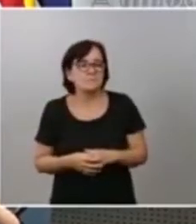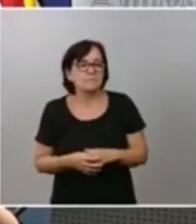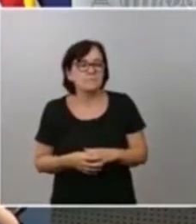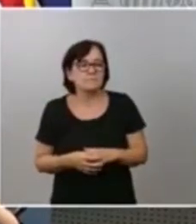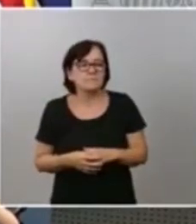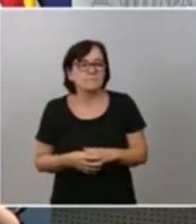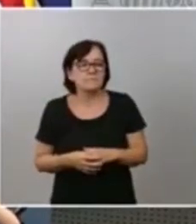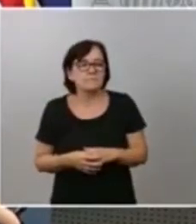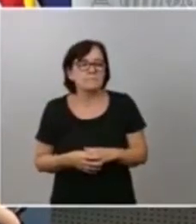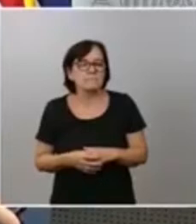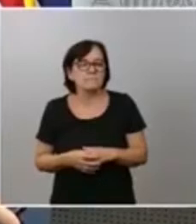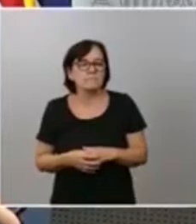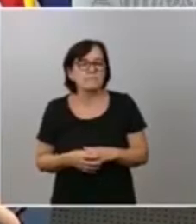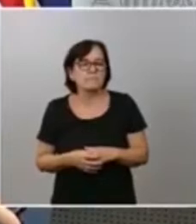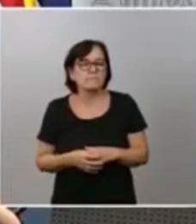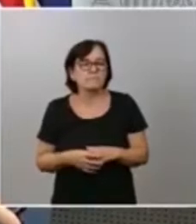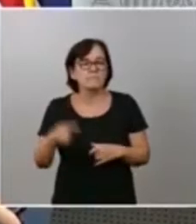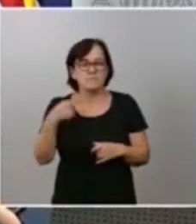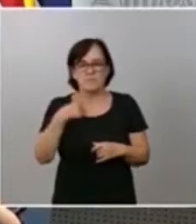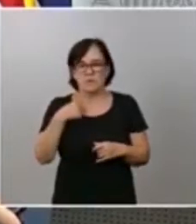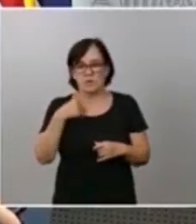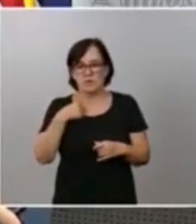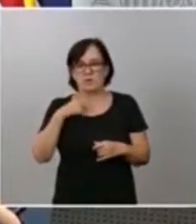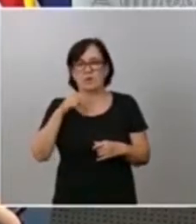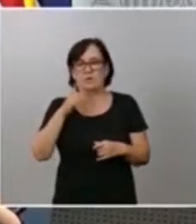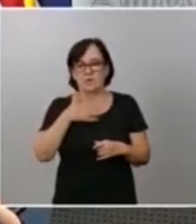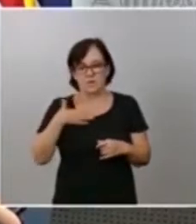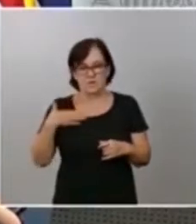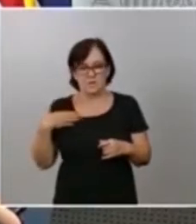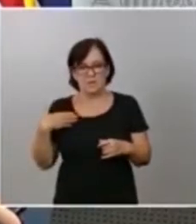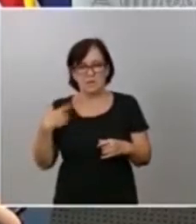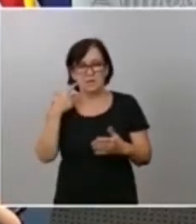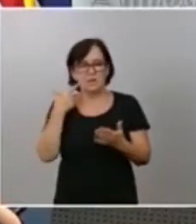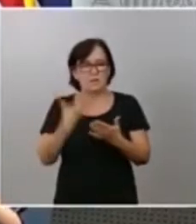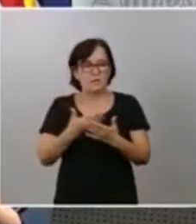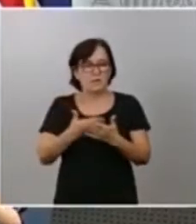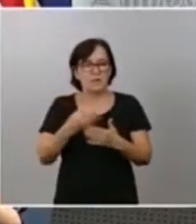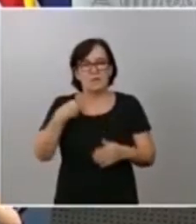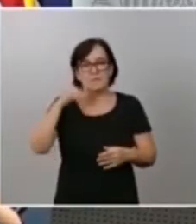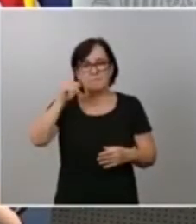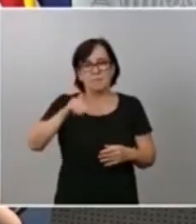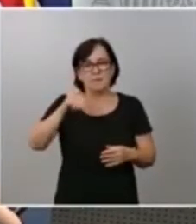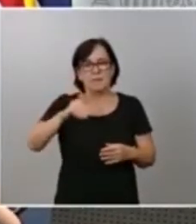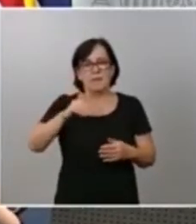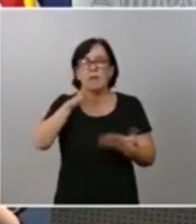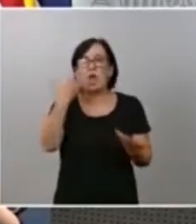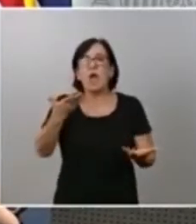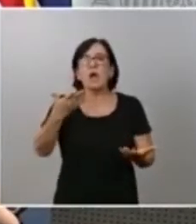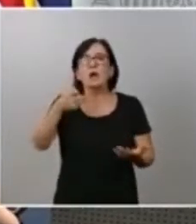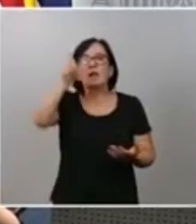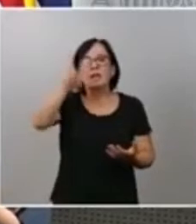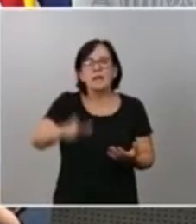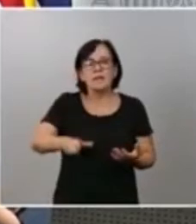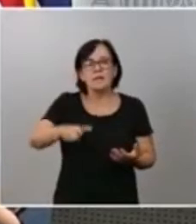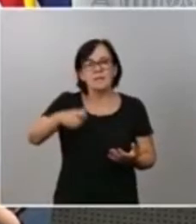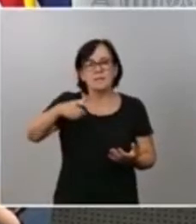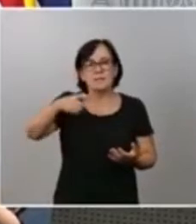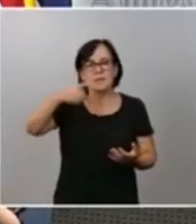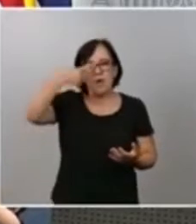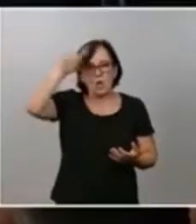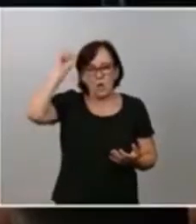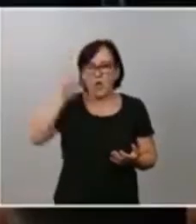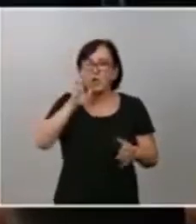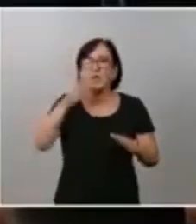Sí, presidente. Yo también quería dejar constancia de mi pregunta. Si tiene idea de dónde está el rey emérito y cuál será su lugar final de residencia por aquello de la